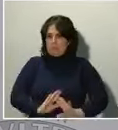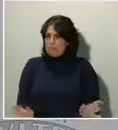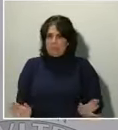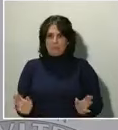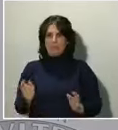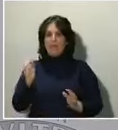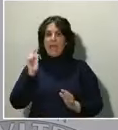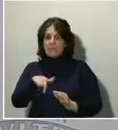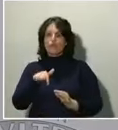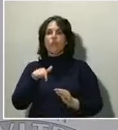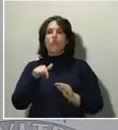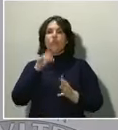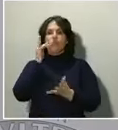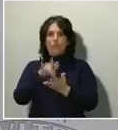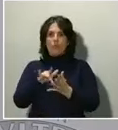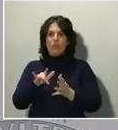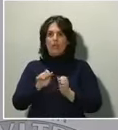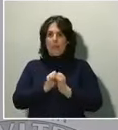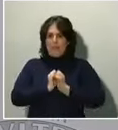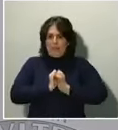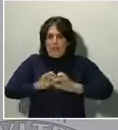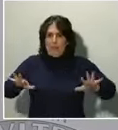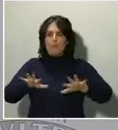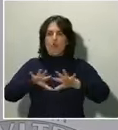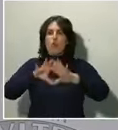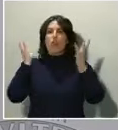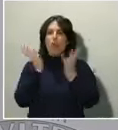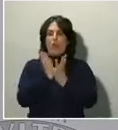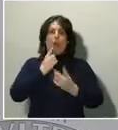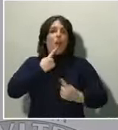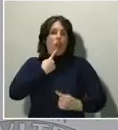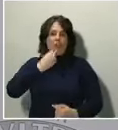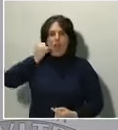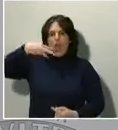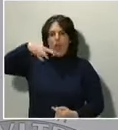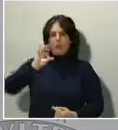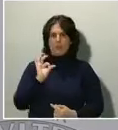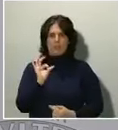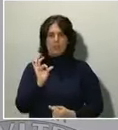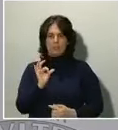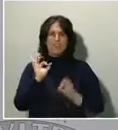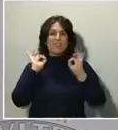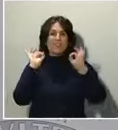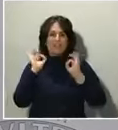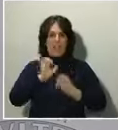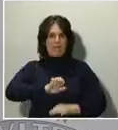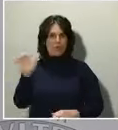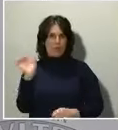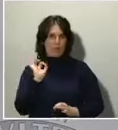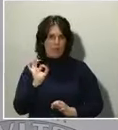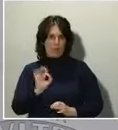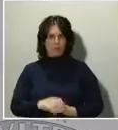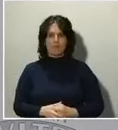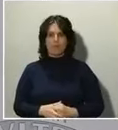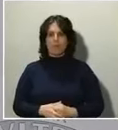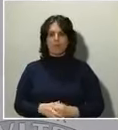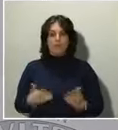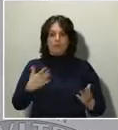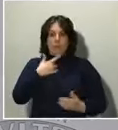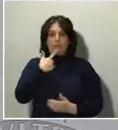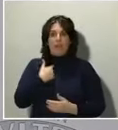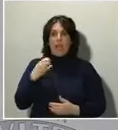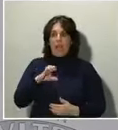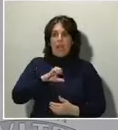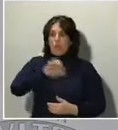sufriendo a nivel global, así ha dicho la Organización Mundial de la Salud, y en particular en Europa. Y, por tanto, todos los países europeos nos vemos afectados.